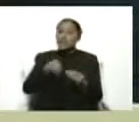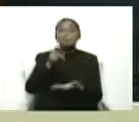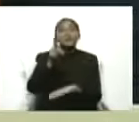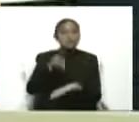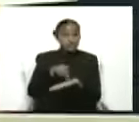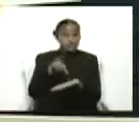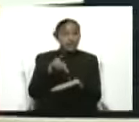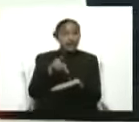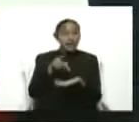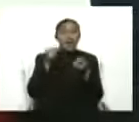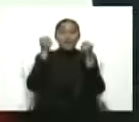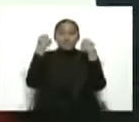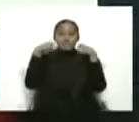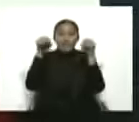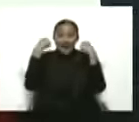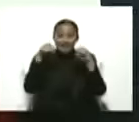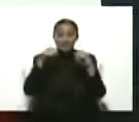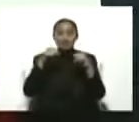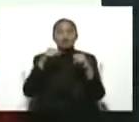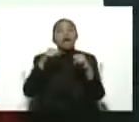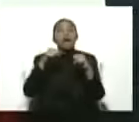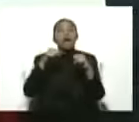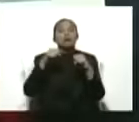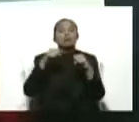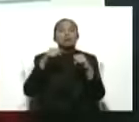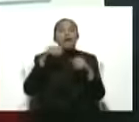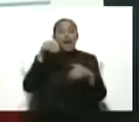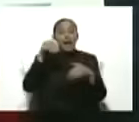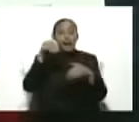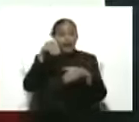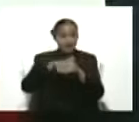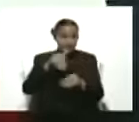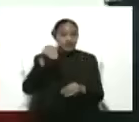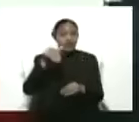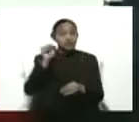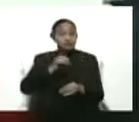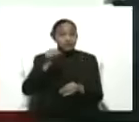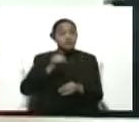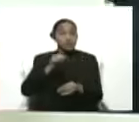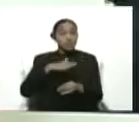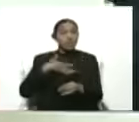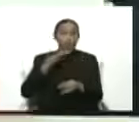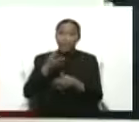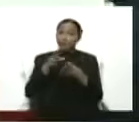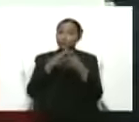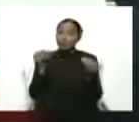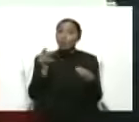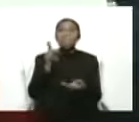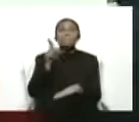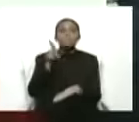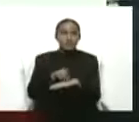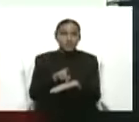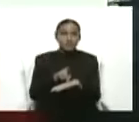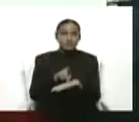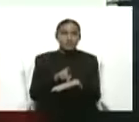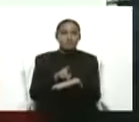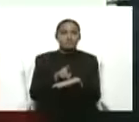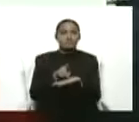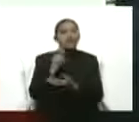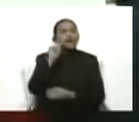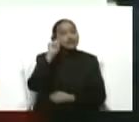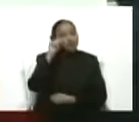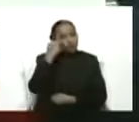este simulacro, absolutamente todos, ¿ok? Todos pueden participar en el simulacro, recuerdo